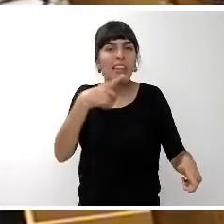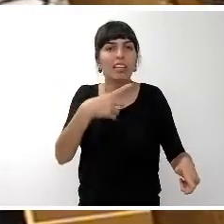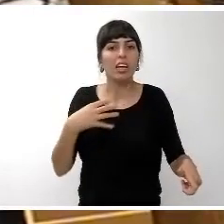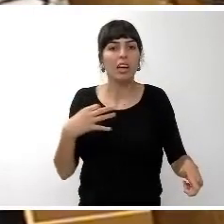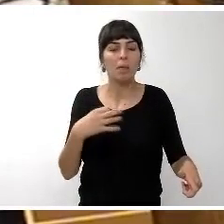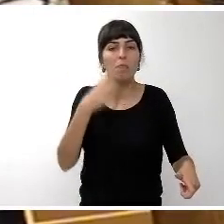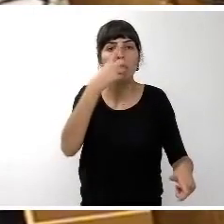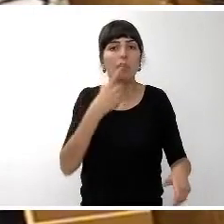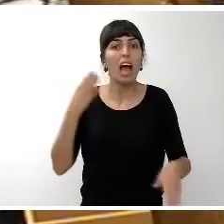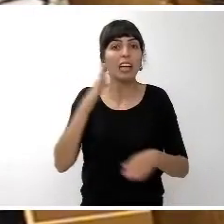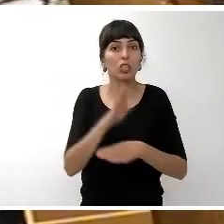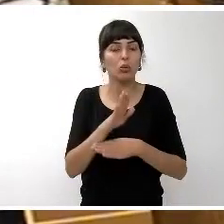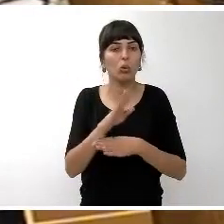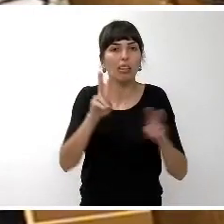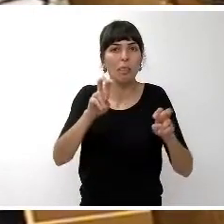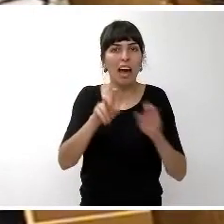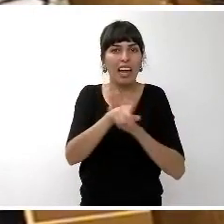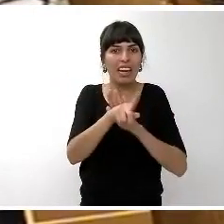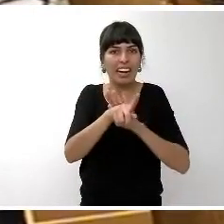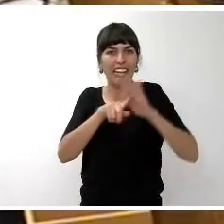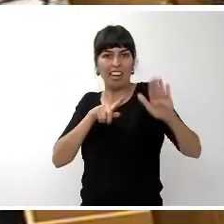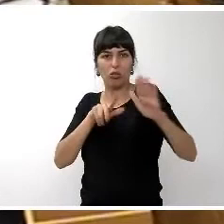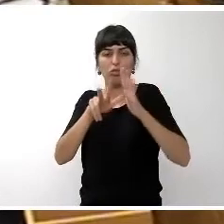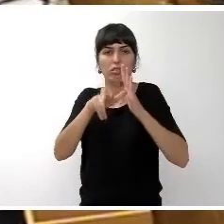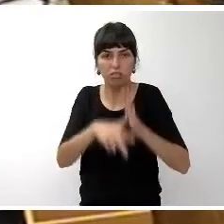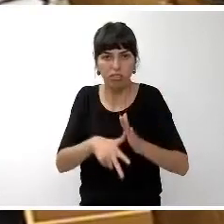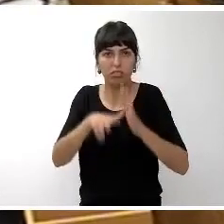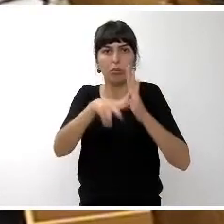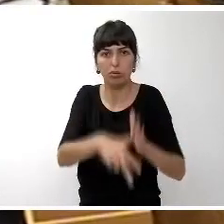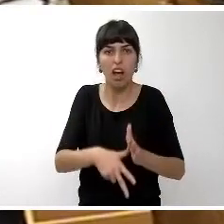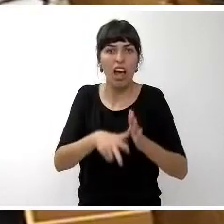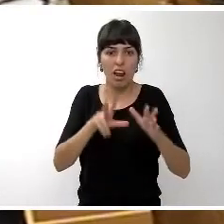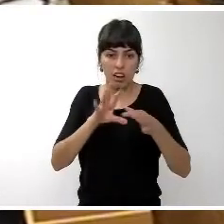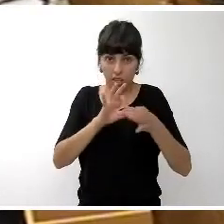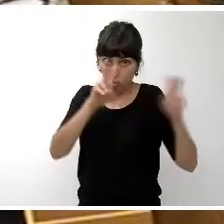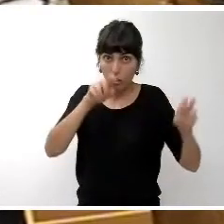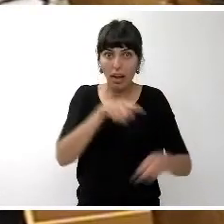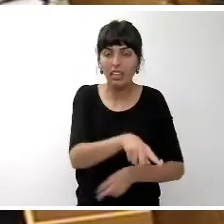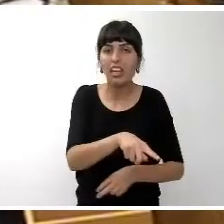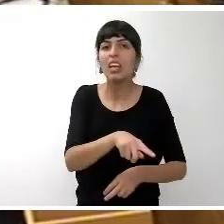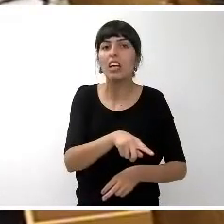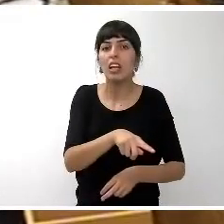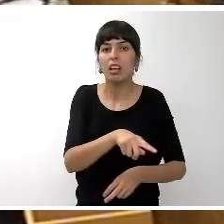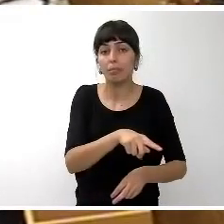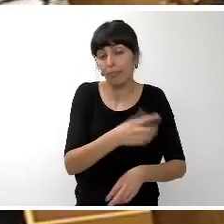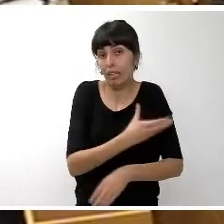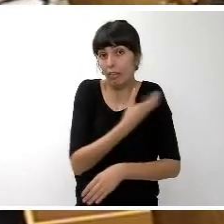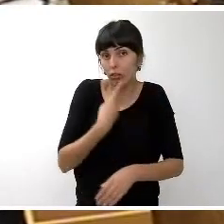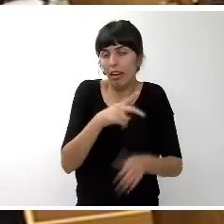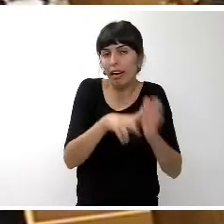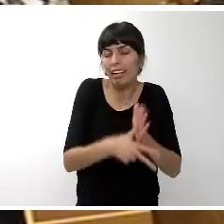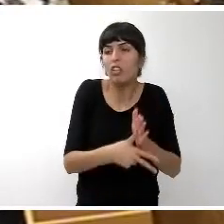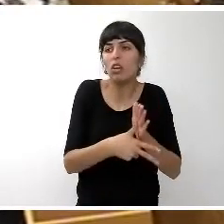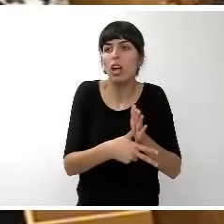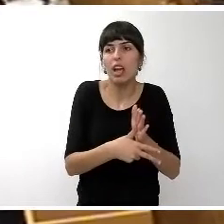actitud de retraso histórico en este asunto tiene que ver con un pliegue a los intereses a lo